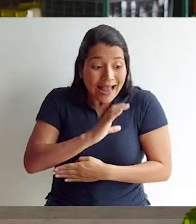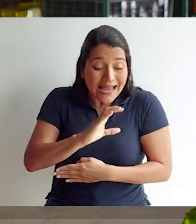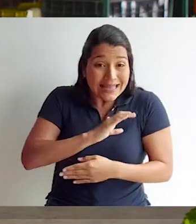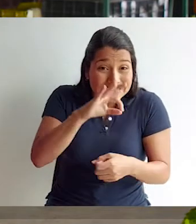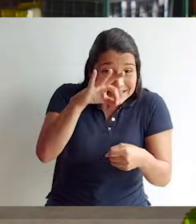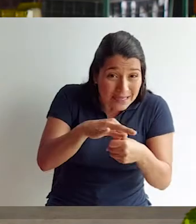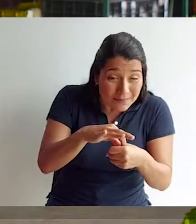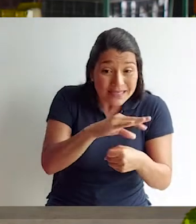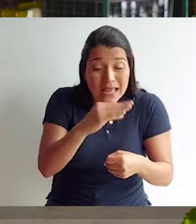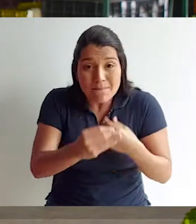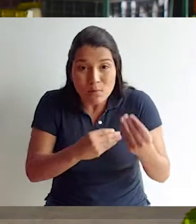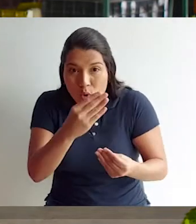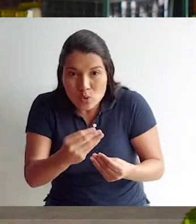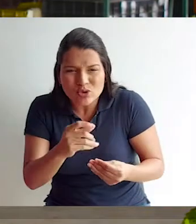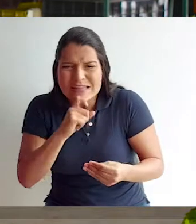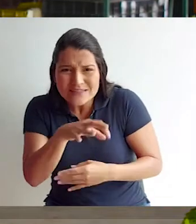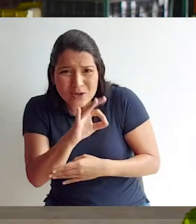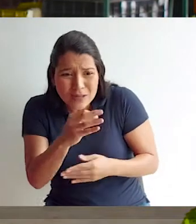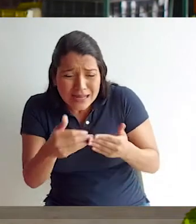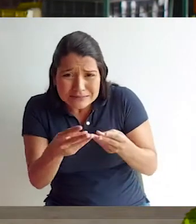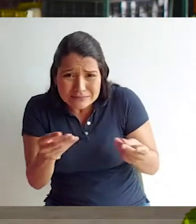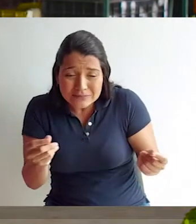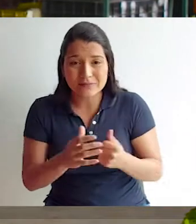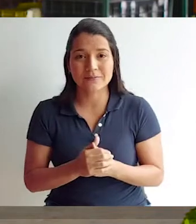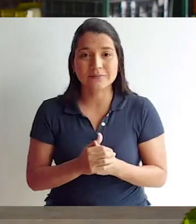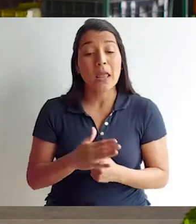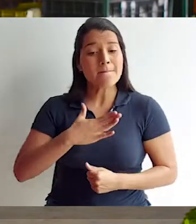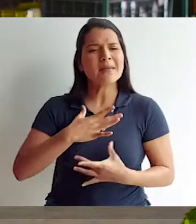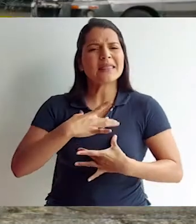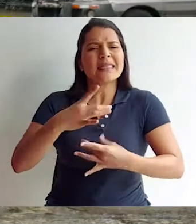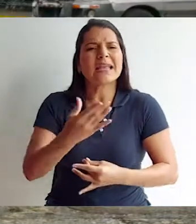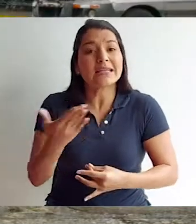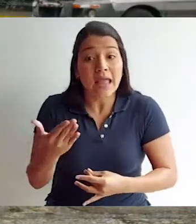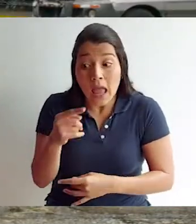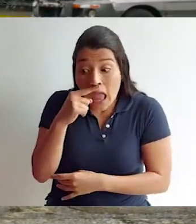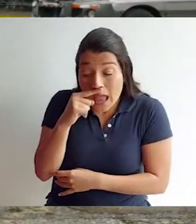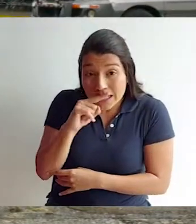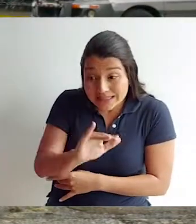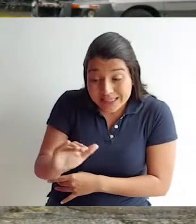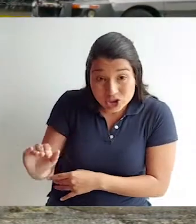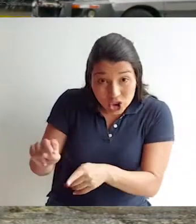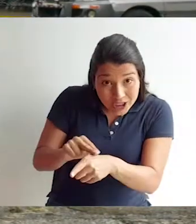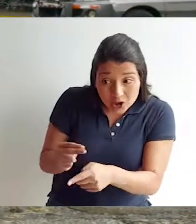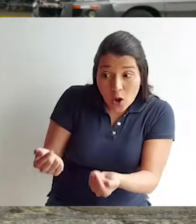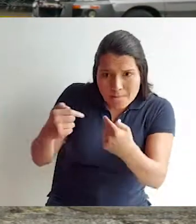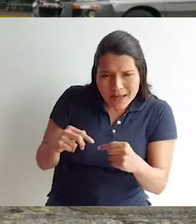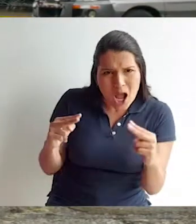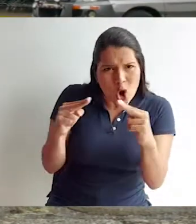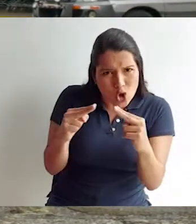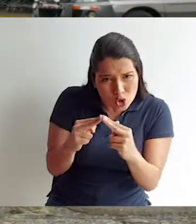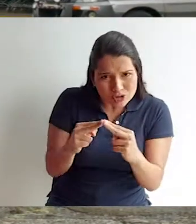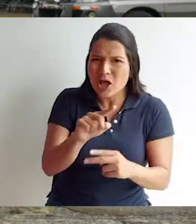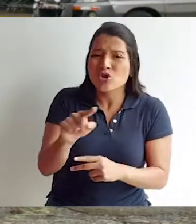tienen una calidad de semillas y producto que ellos no lo consiguen, se está escaseando. El interés es que vengan nuestros nietos y los